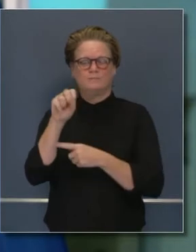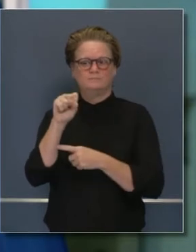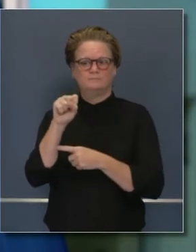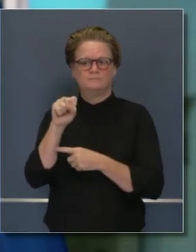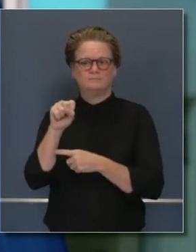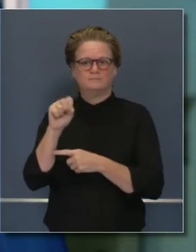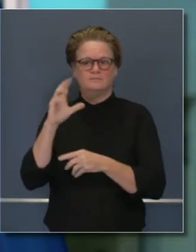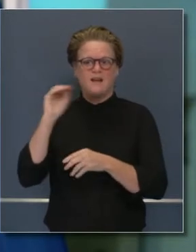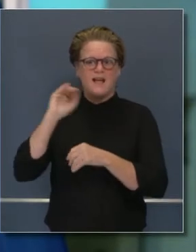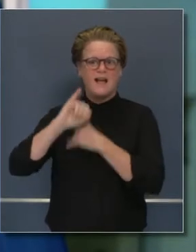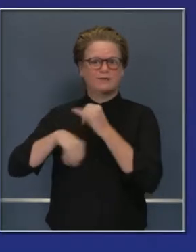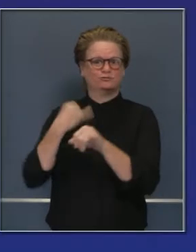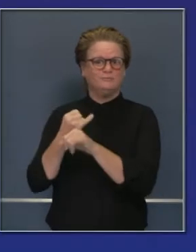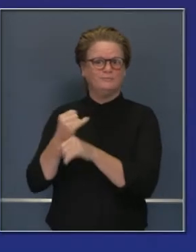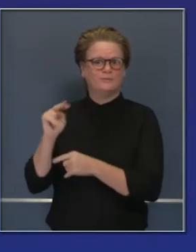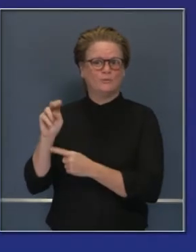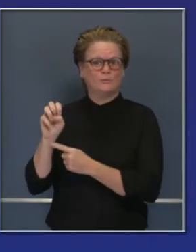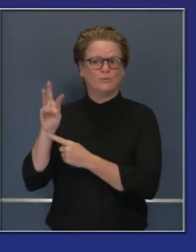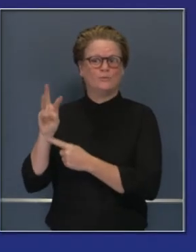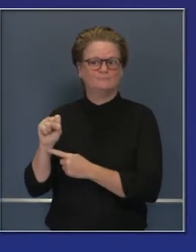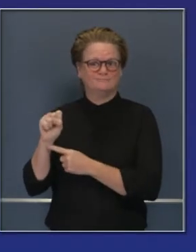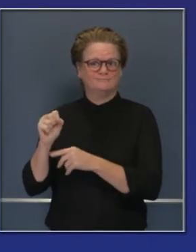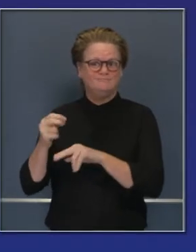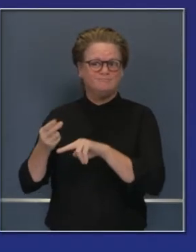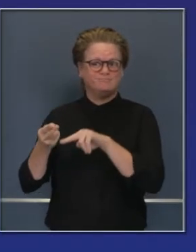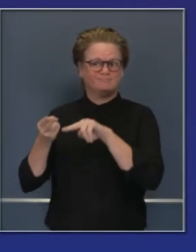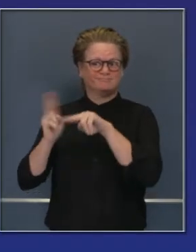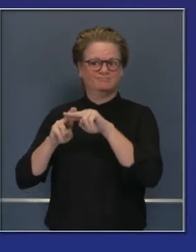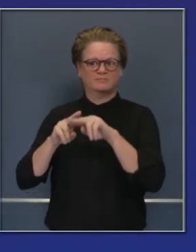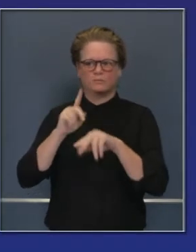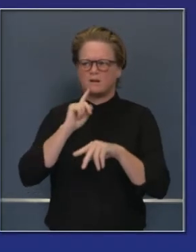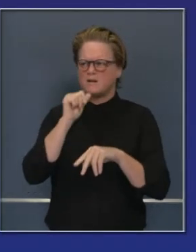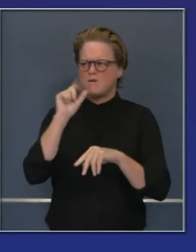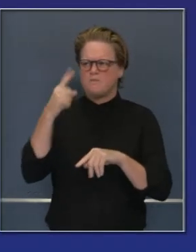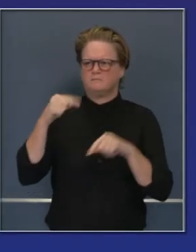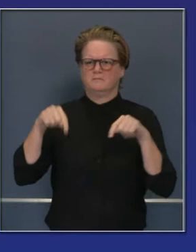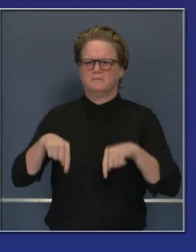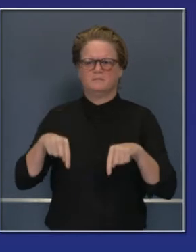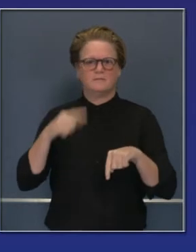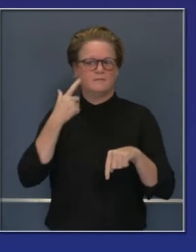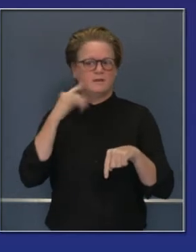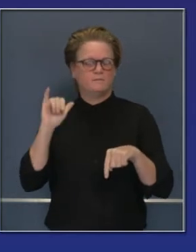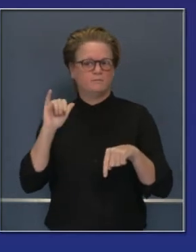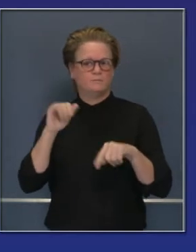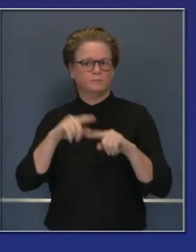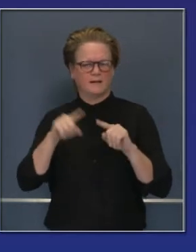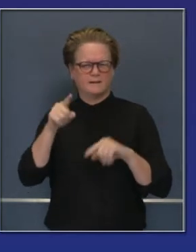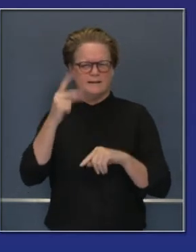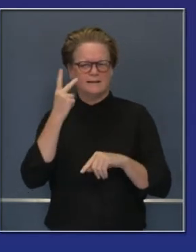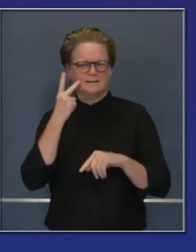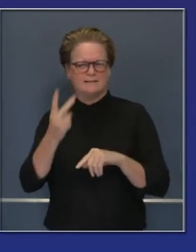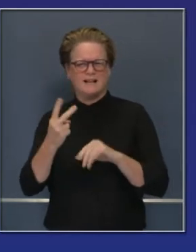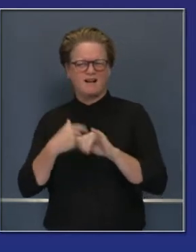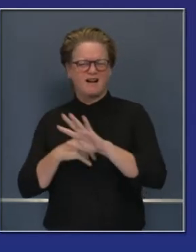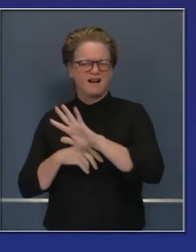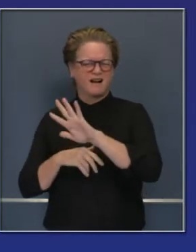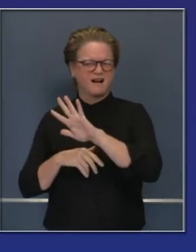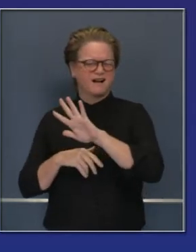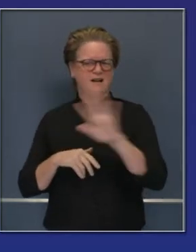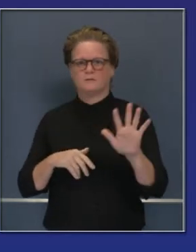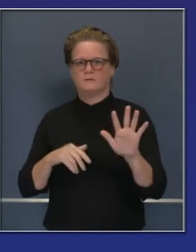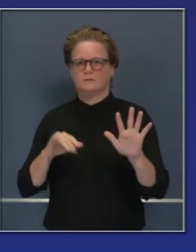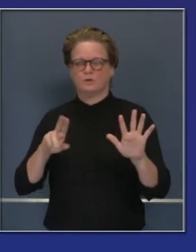nacionales sobre los casos a diario aumentando, no solo en el estado de California, sino como